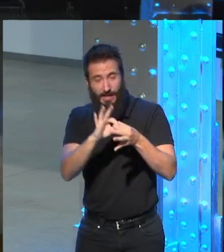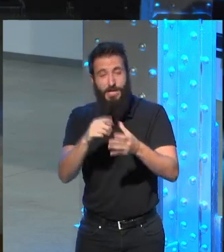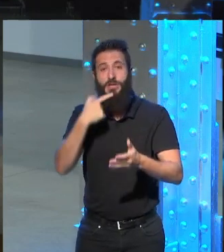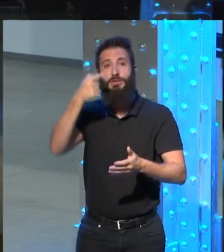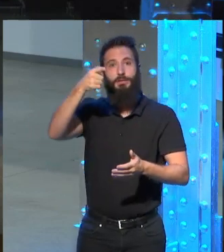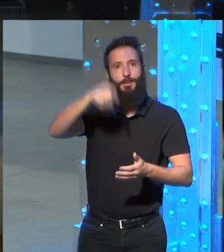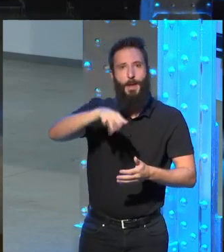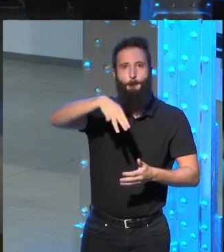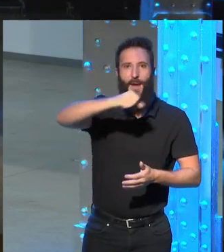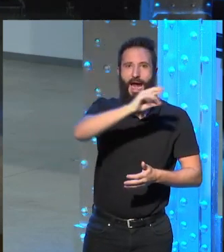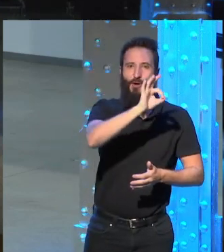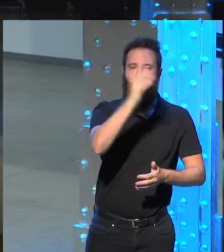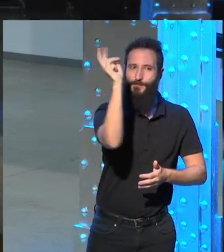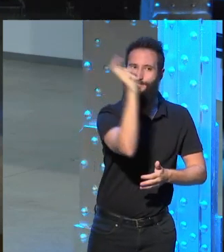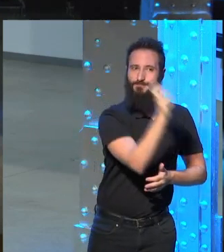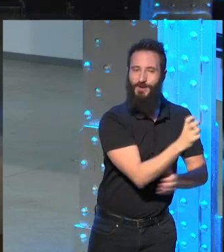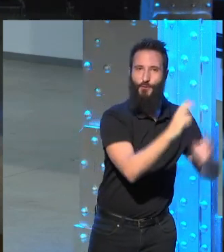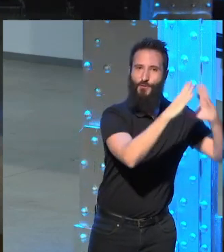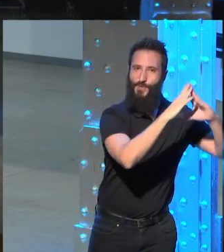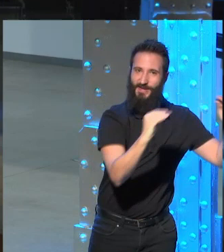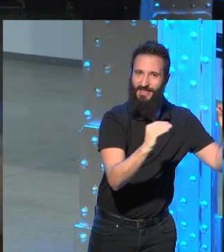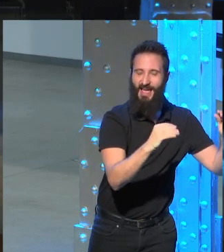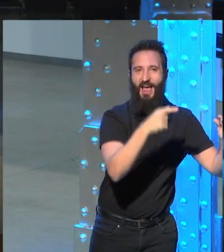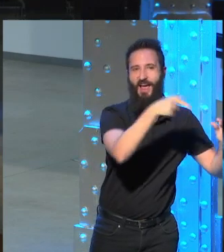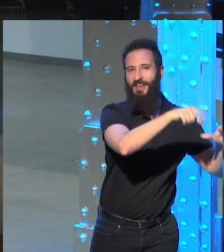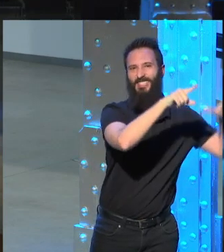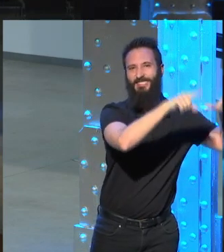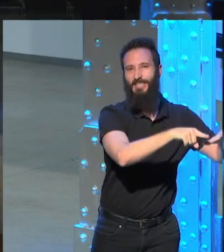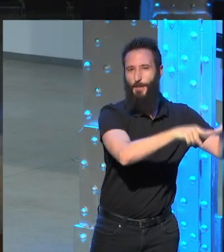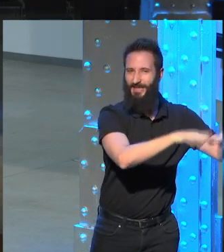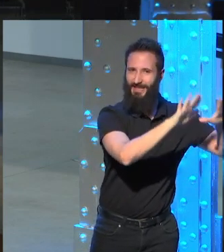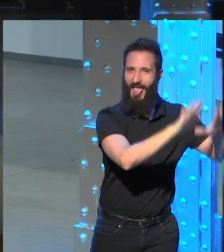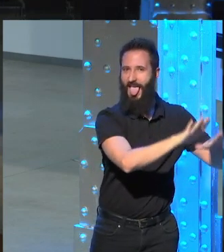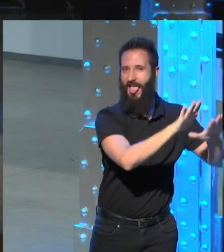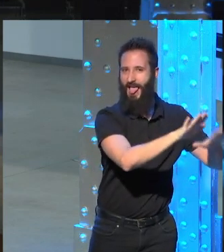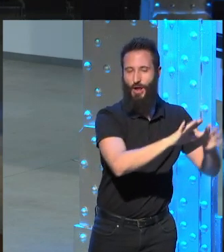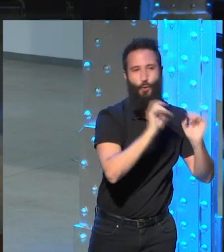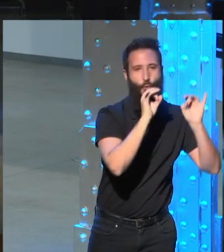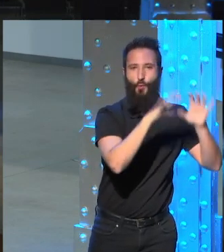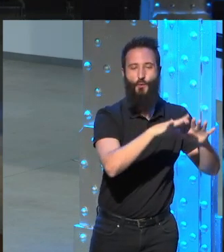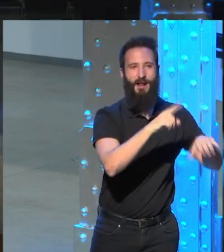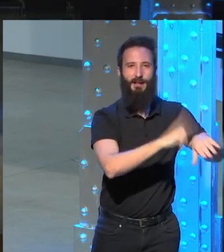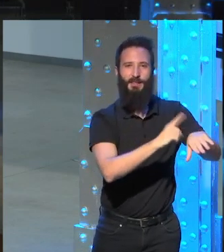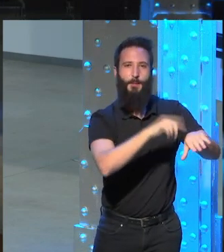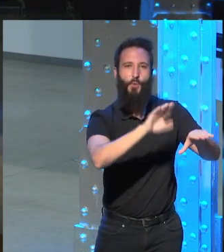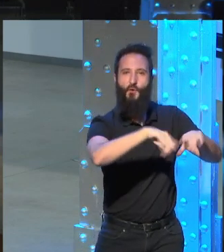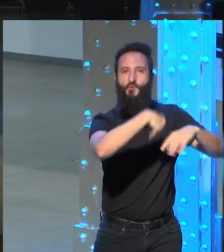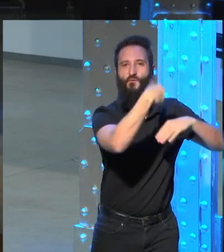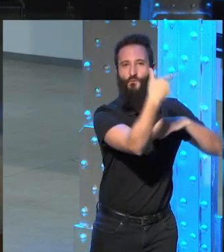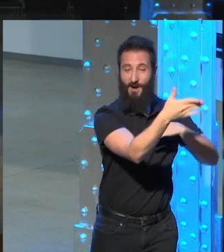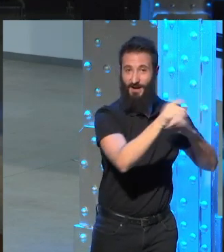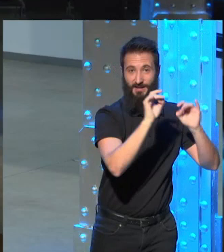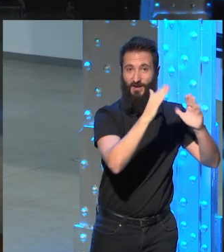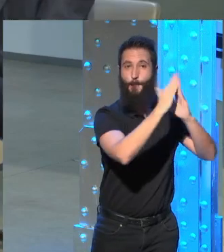tú, Mario, viniste a Princeton y pasaste unos meses en ese campus, que está como fuera del tiempo, en la biblioteca,